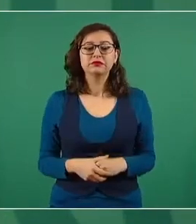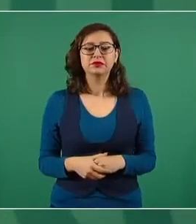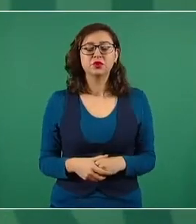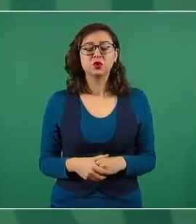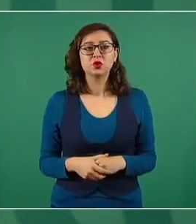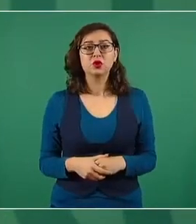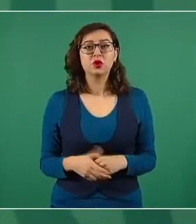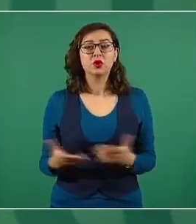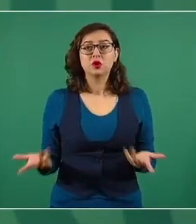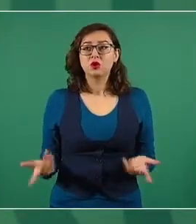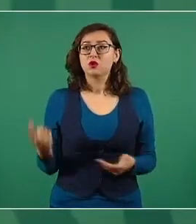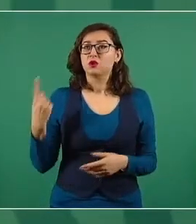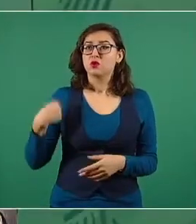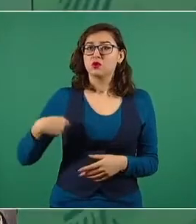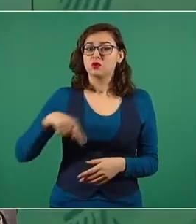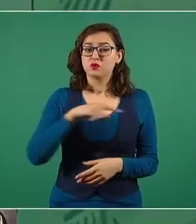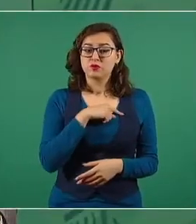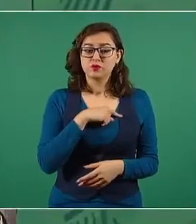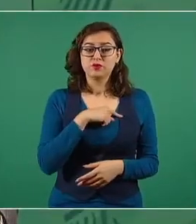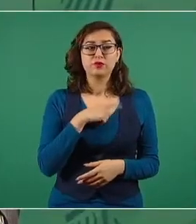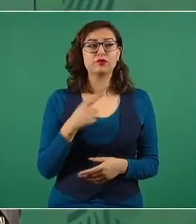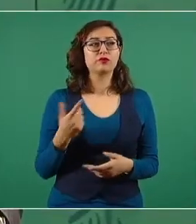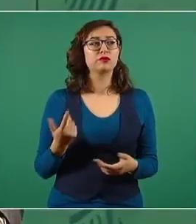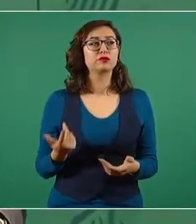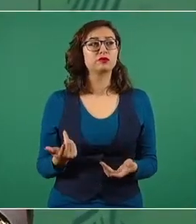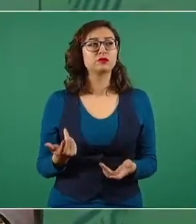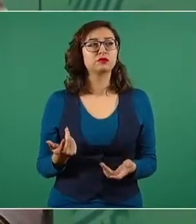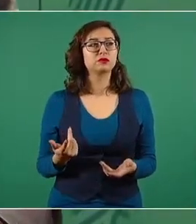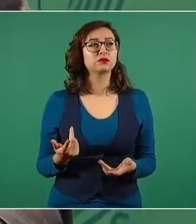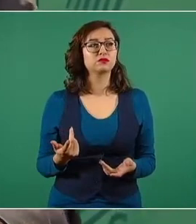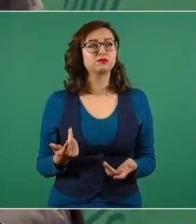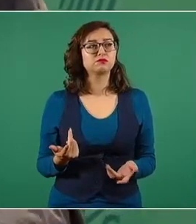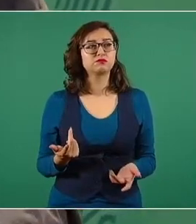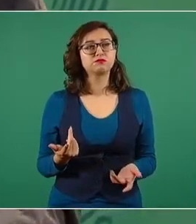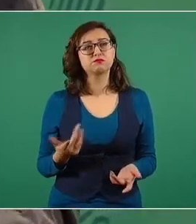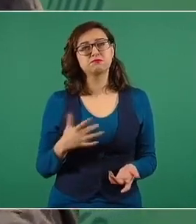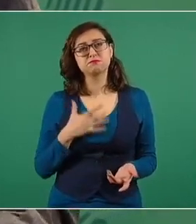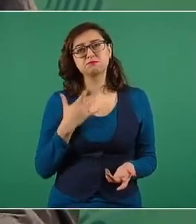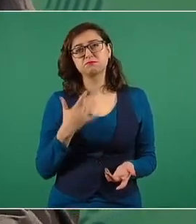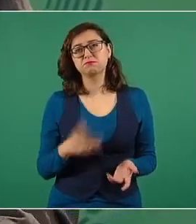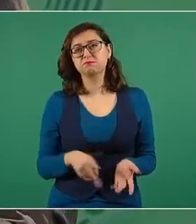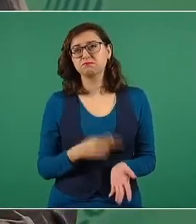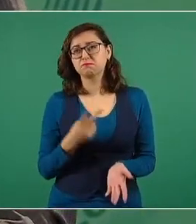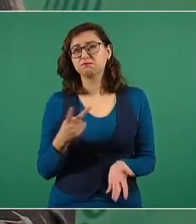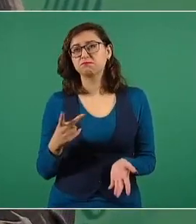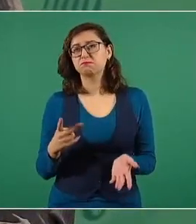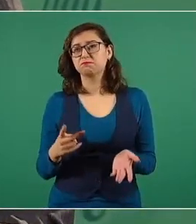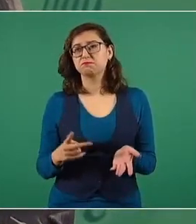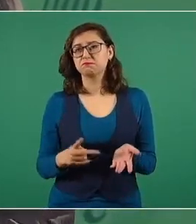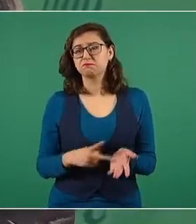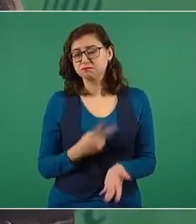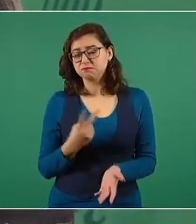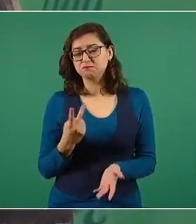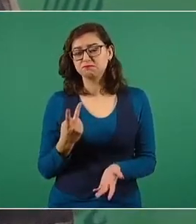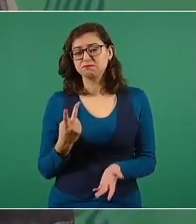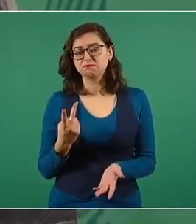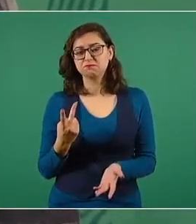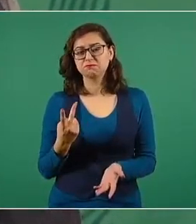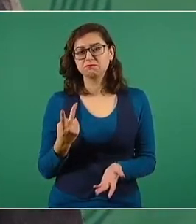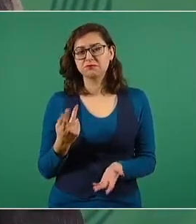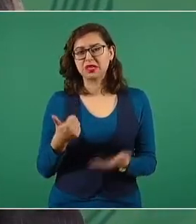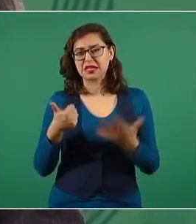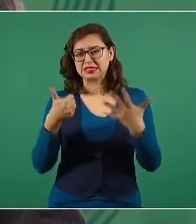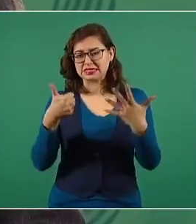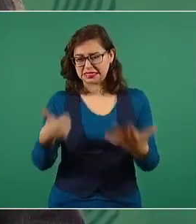hicimos en ese entonces, creo que unos seis